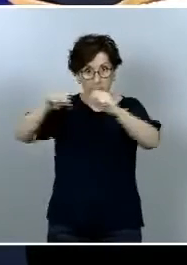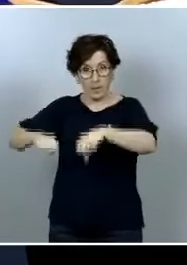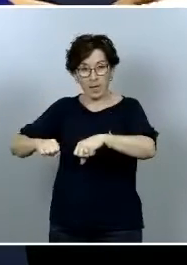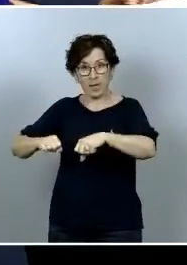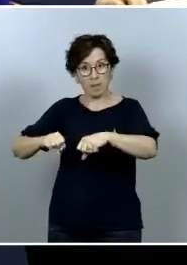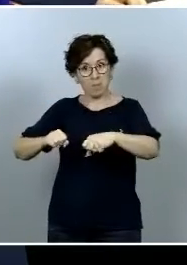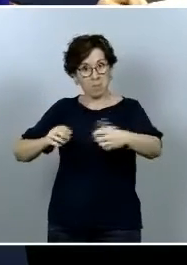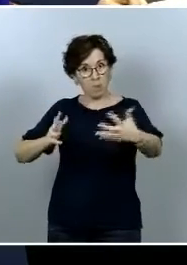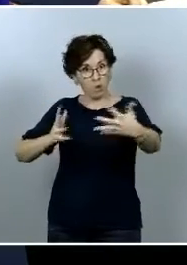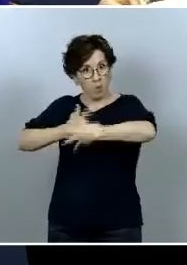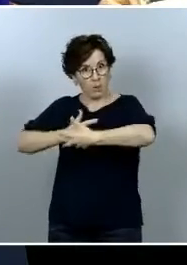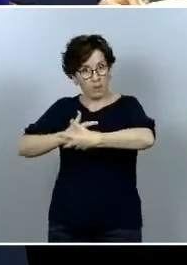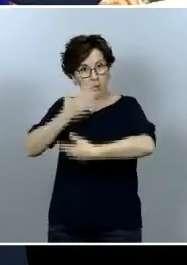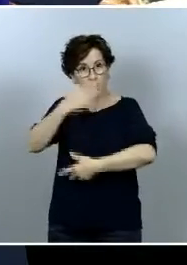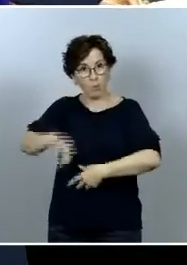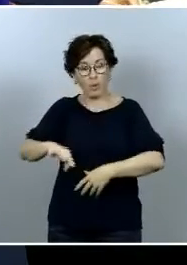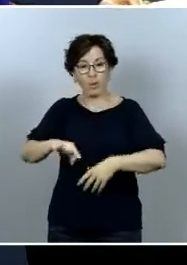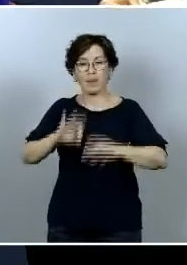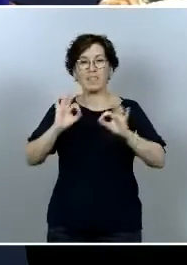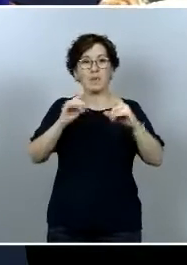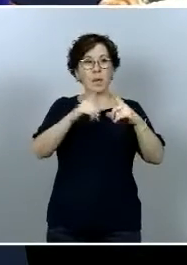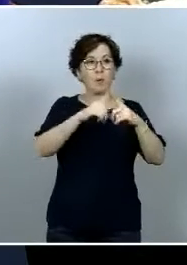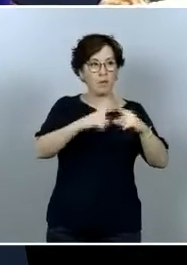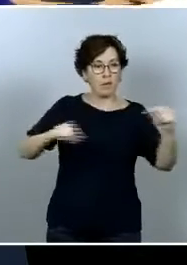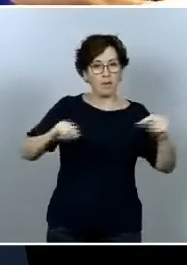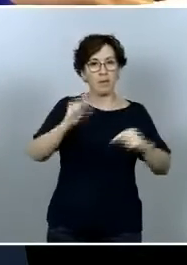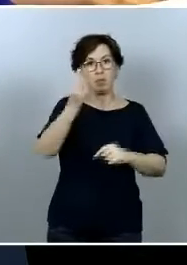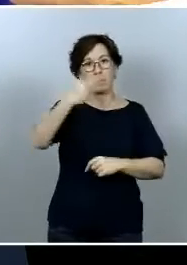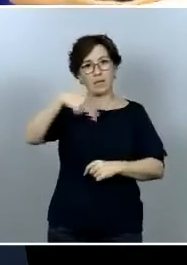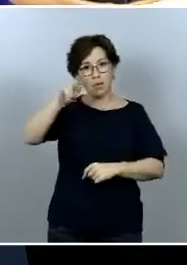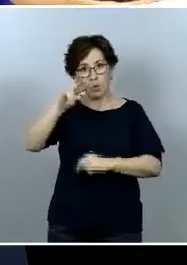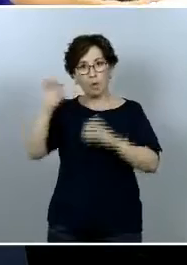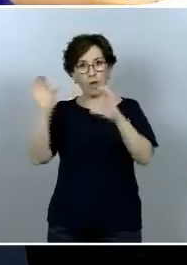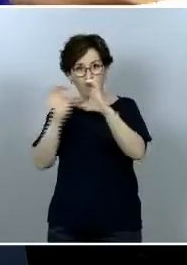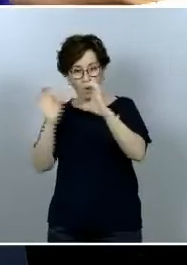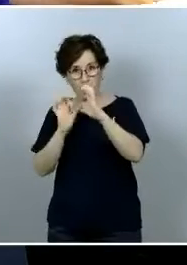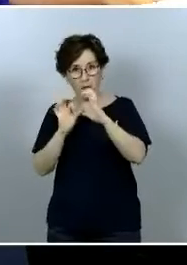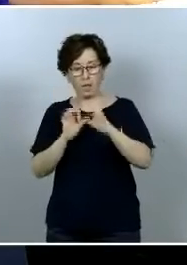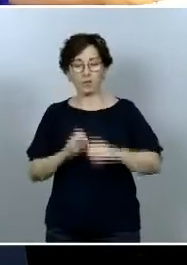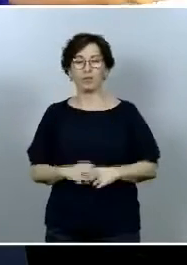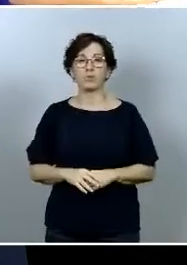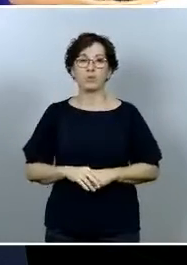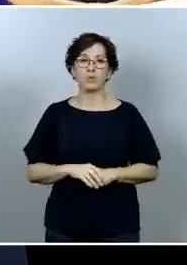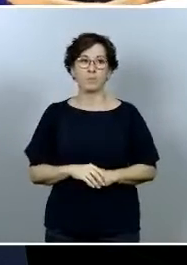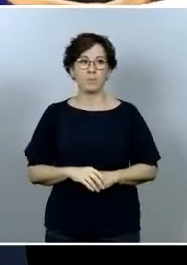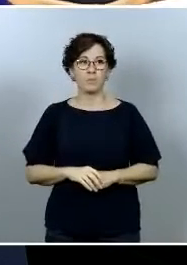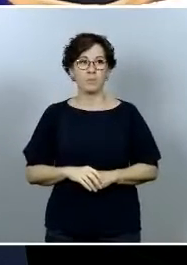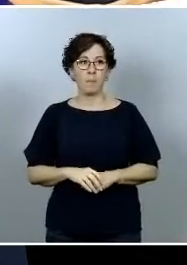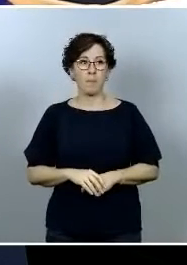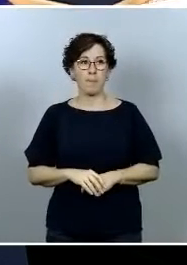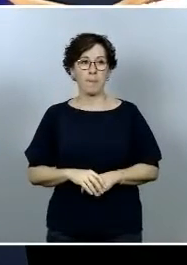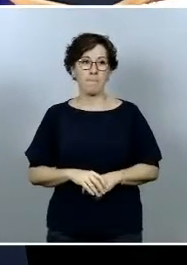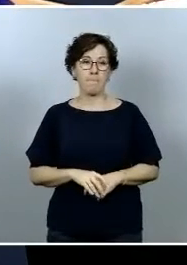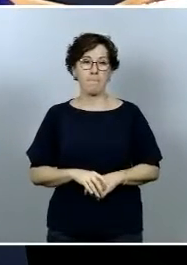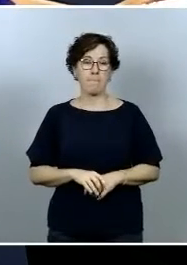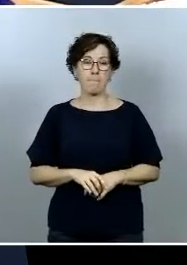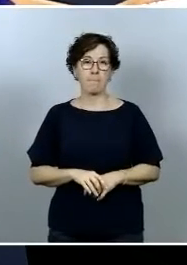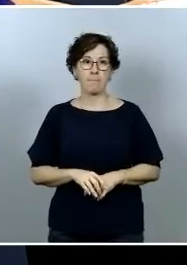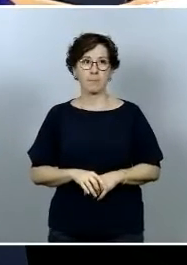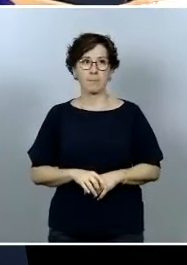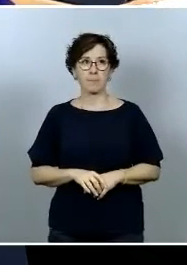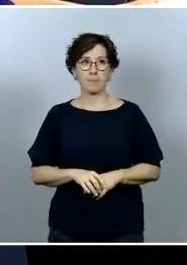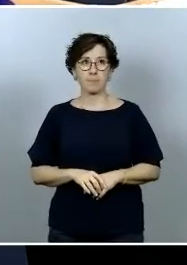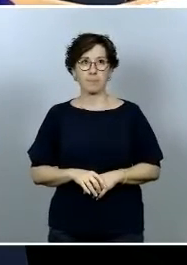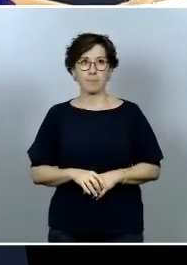Esquerra con el PNV y con Ciudadanos y en segundo lugar si ahora que han conseguido